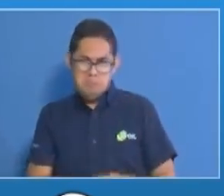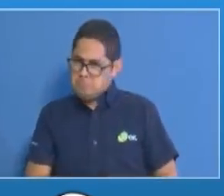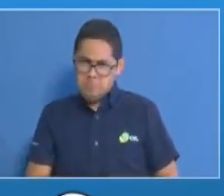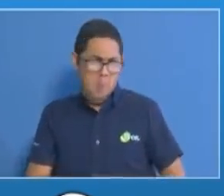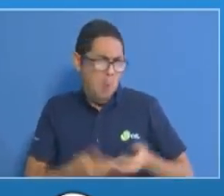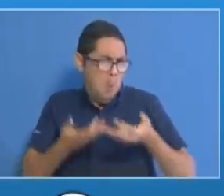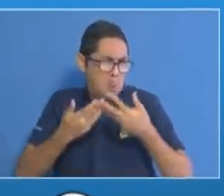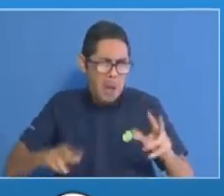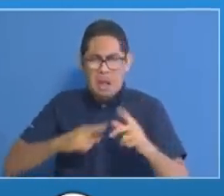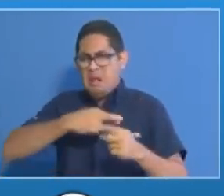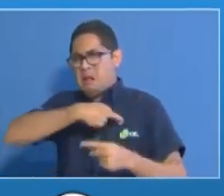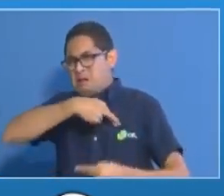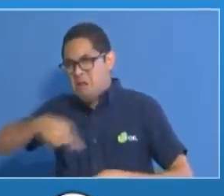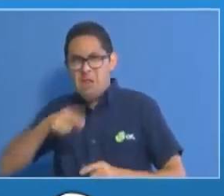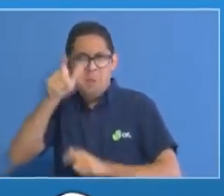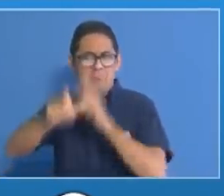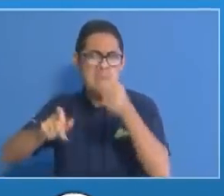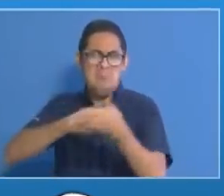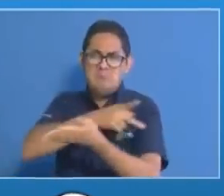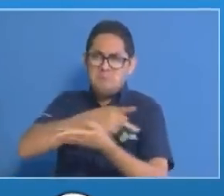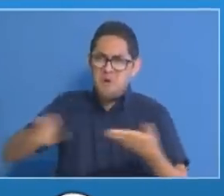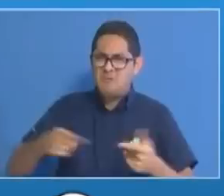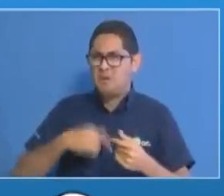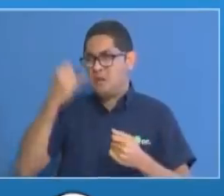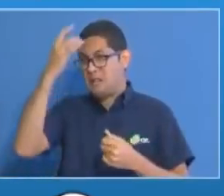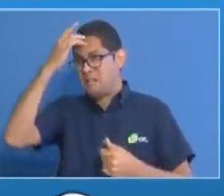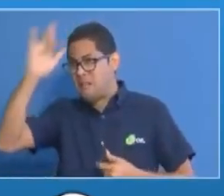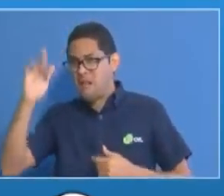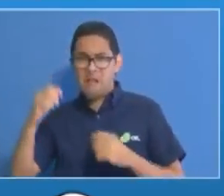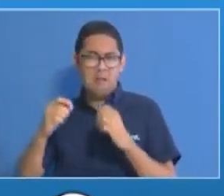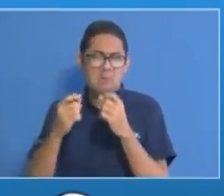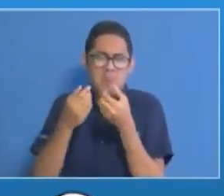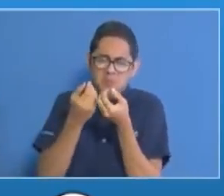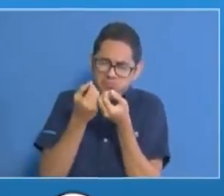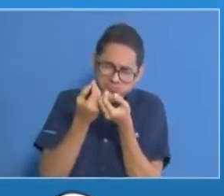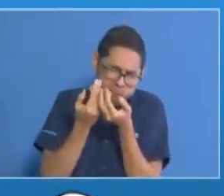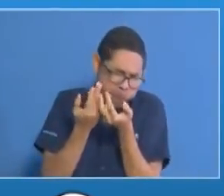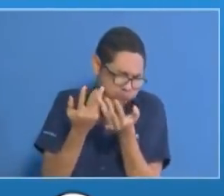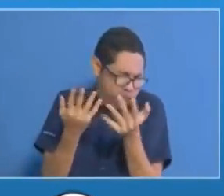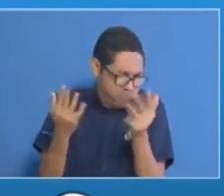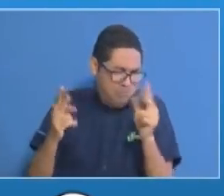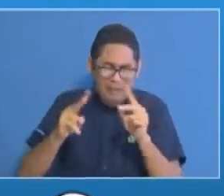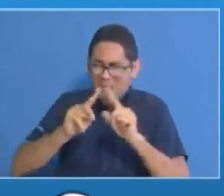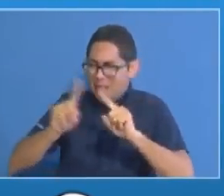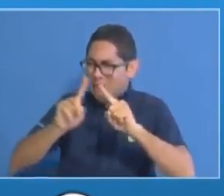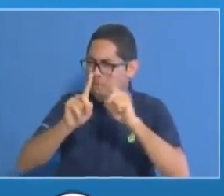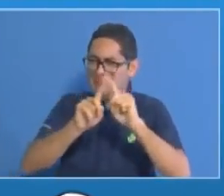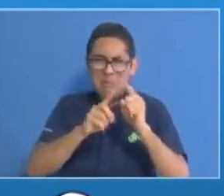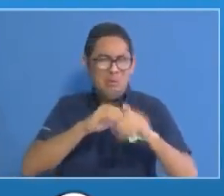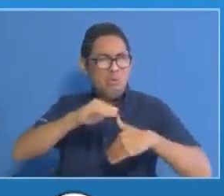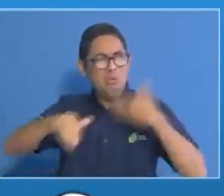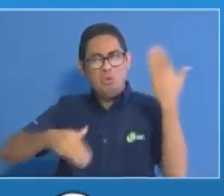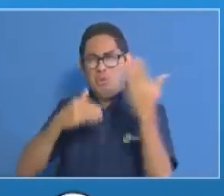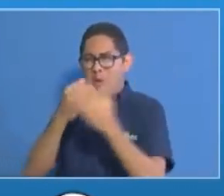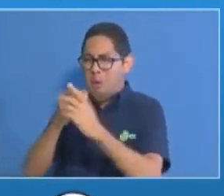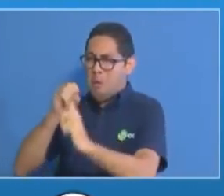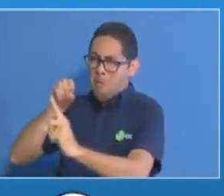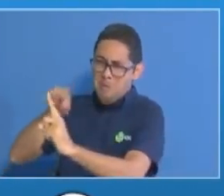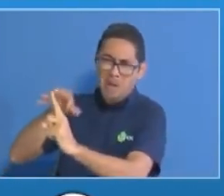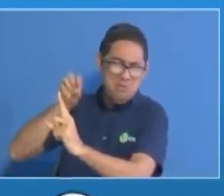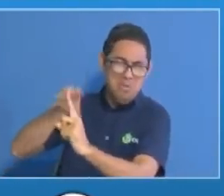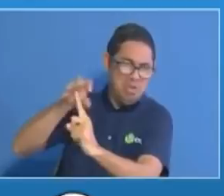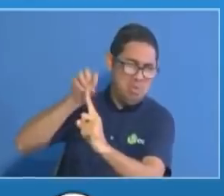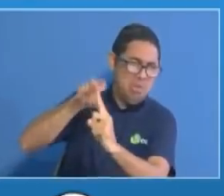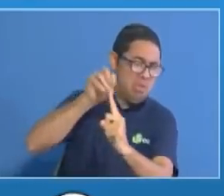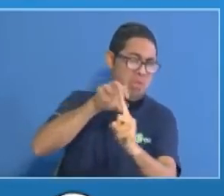religión, profesión, nivel intelectual. A todos nos ataca por igual. Y en esta